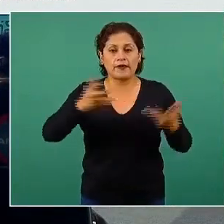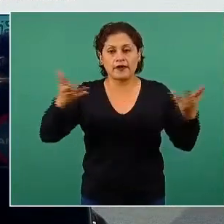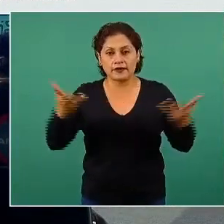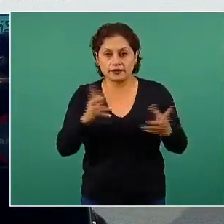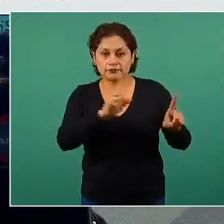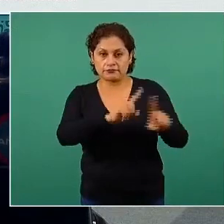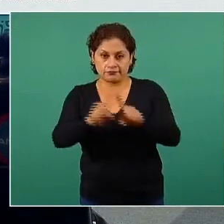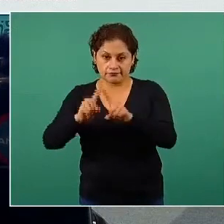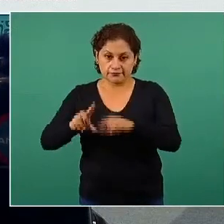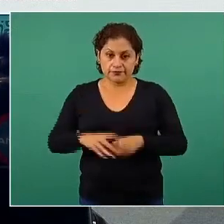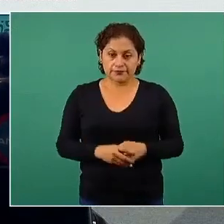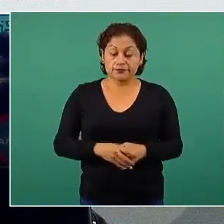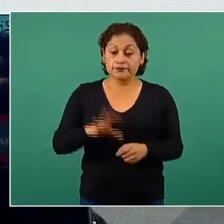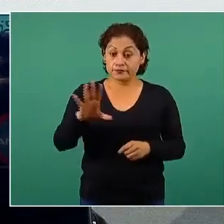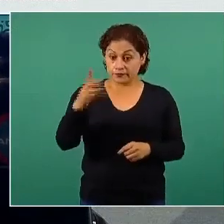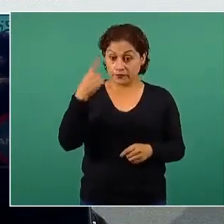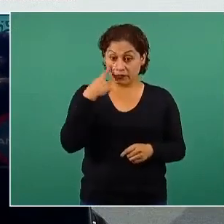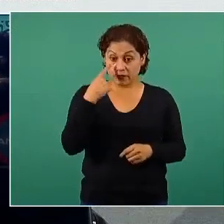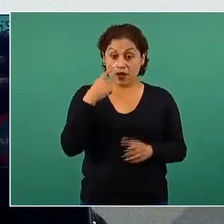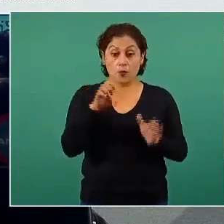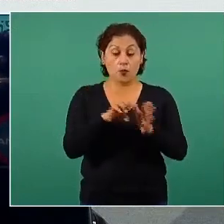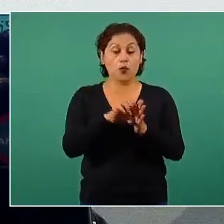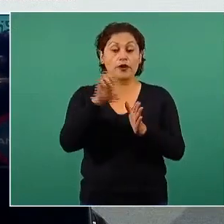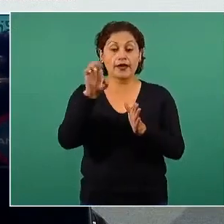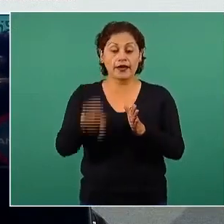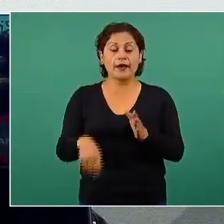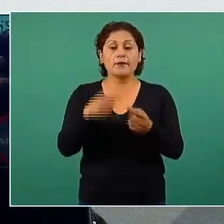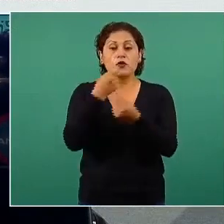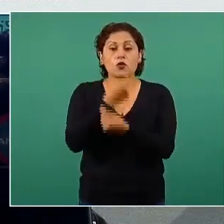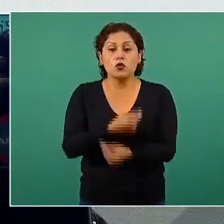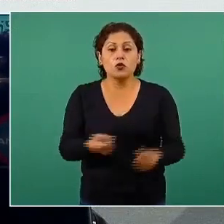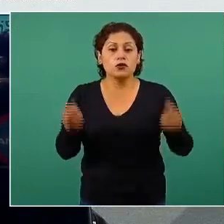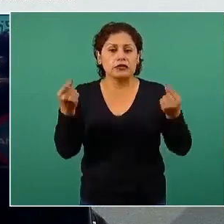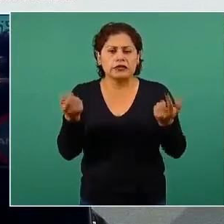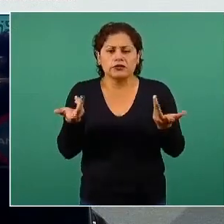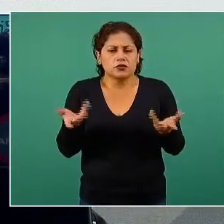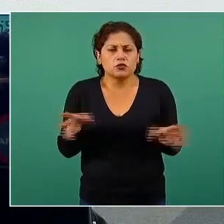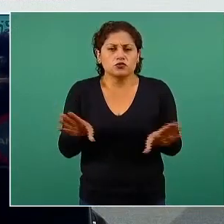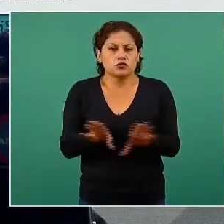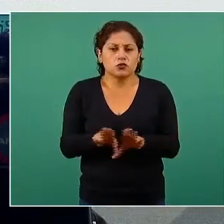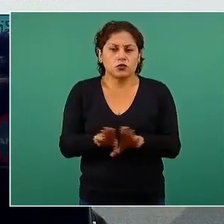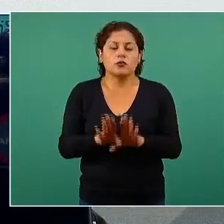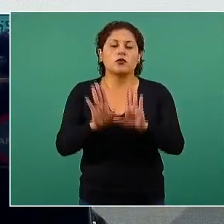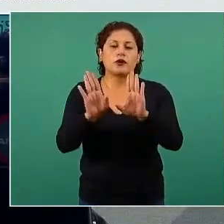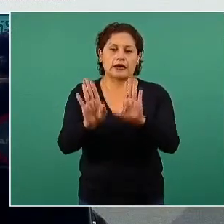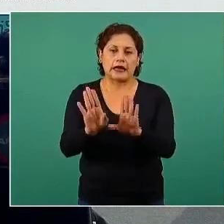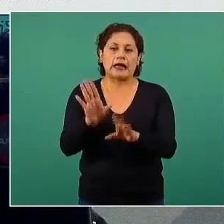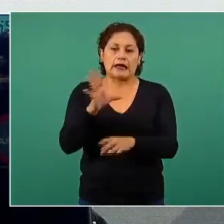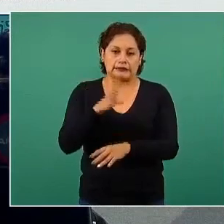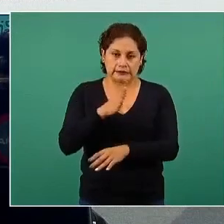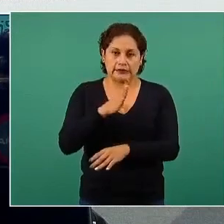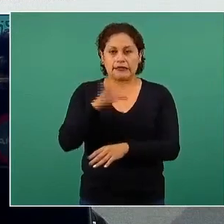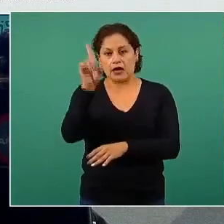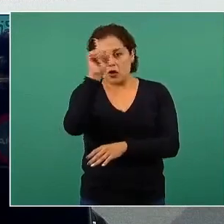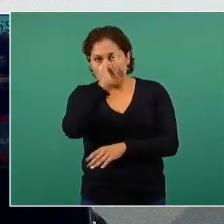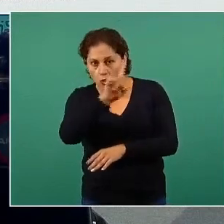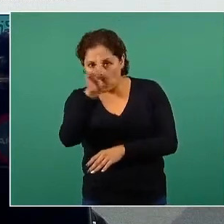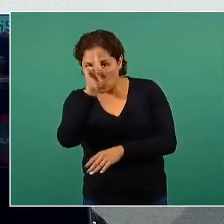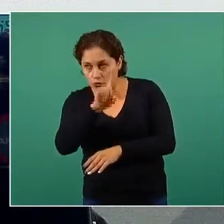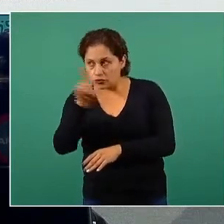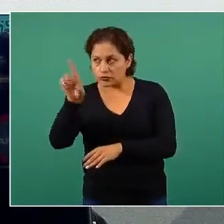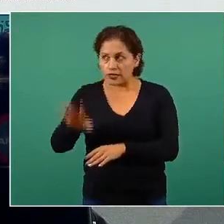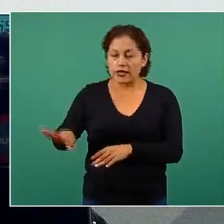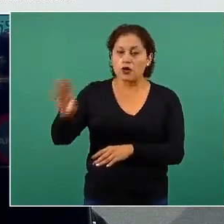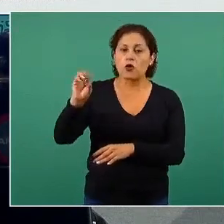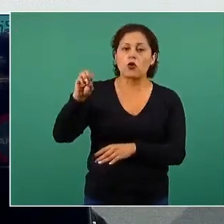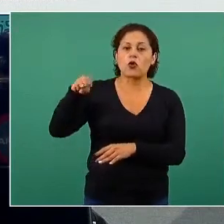Ahora, cuando estamos hablando específicamente de los niños, existen ciertas recomendaciones que la Organización Mundial